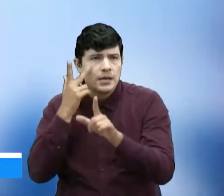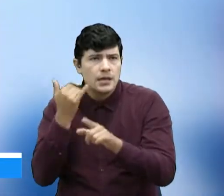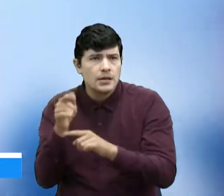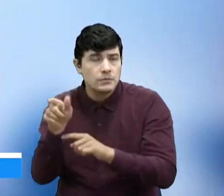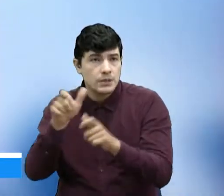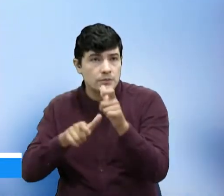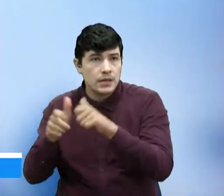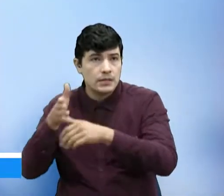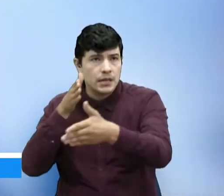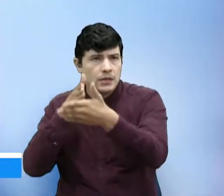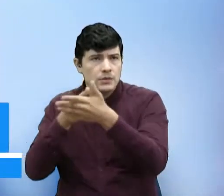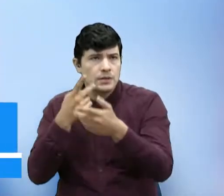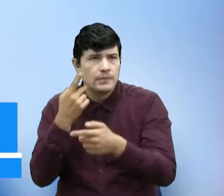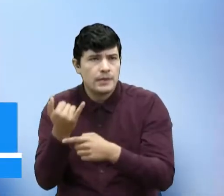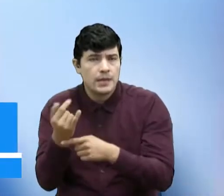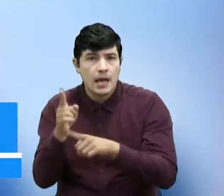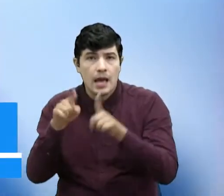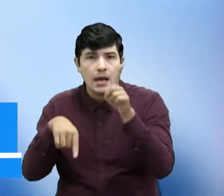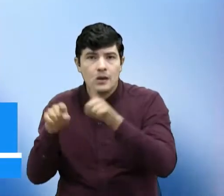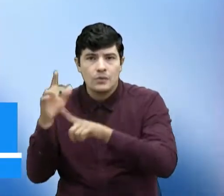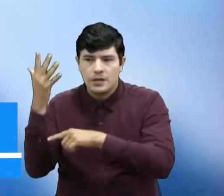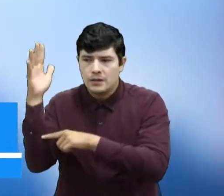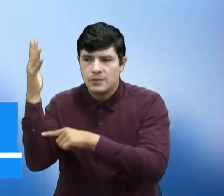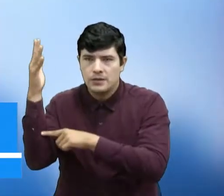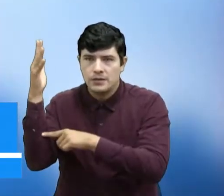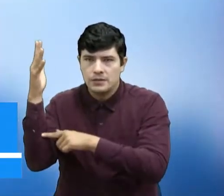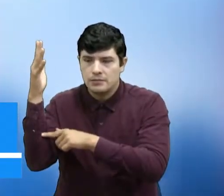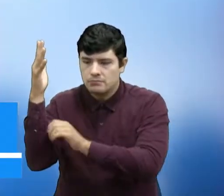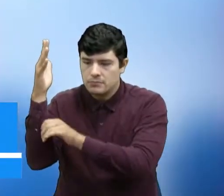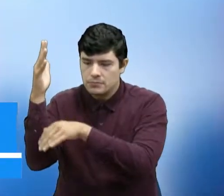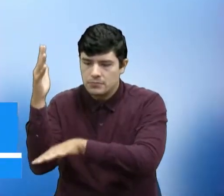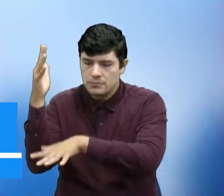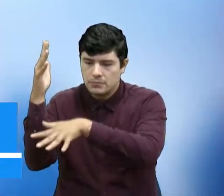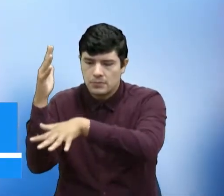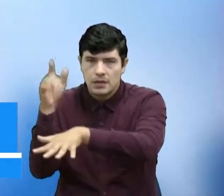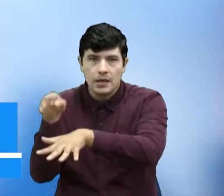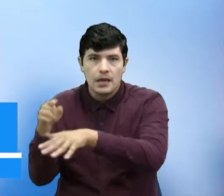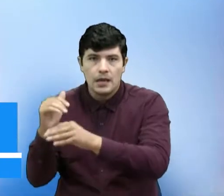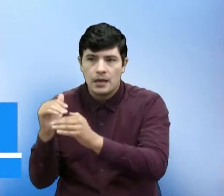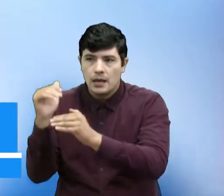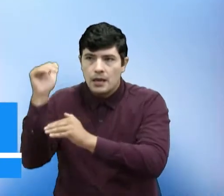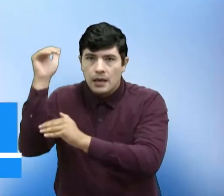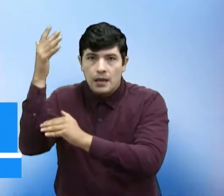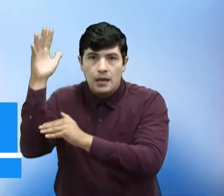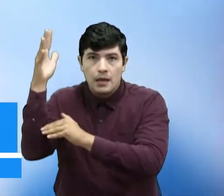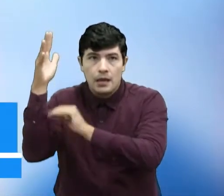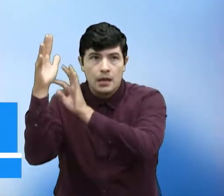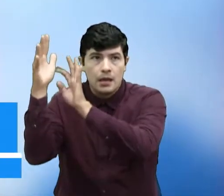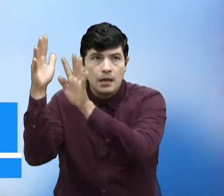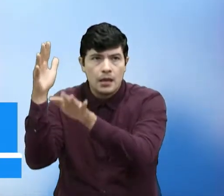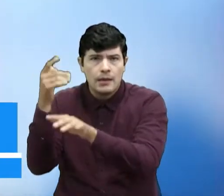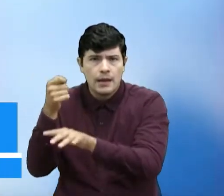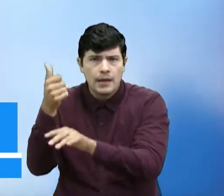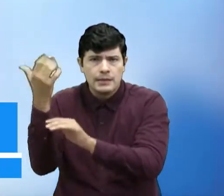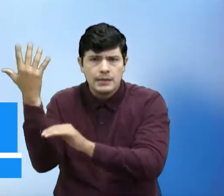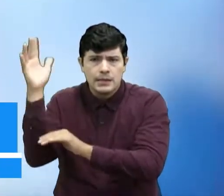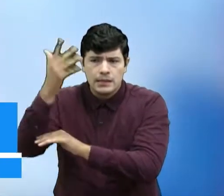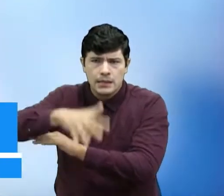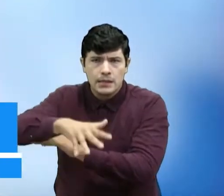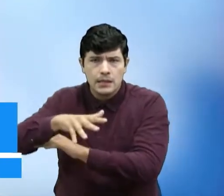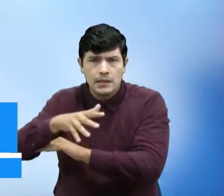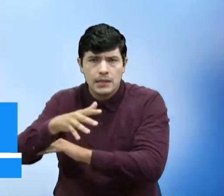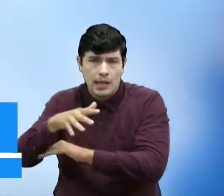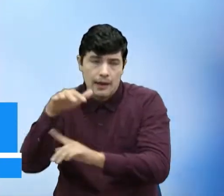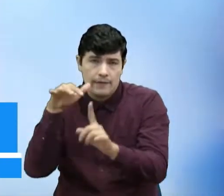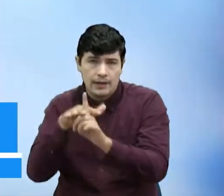denuncian que algunas afectaciones que les causa este árbol debido a su altura, pues al parecer está a punto de caer y de causar